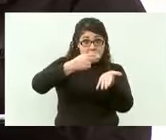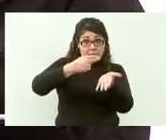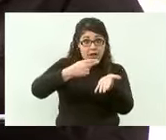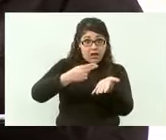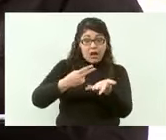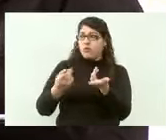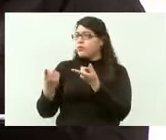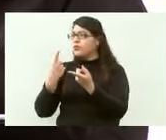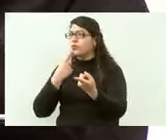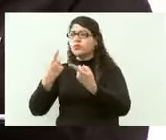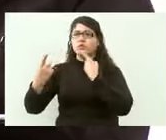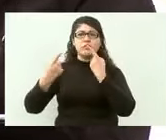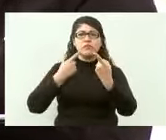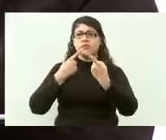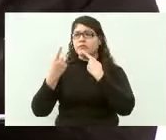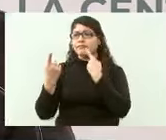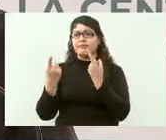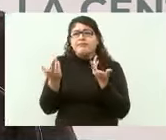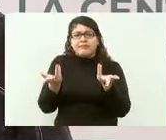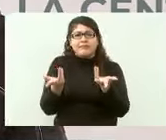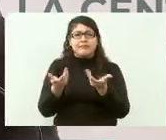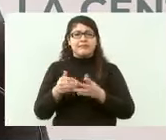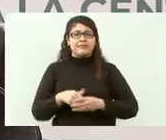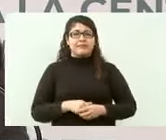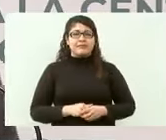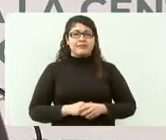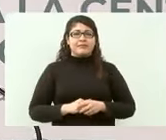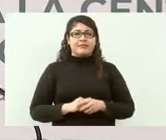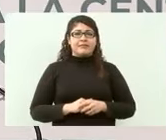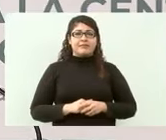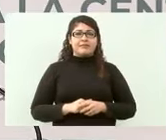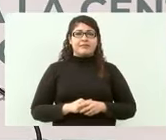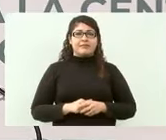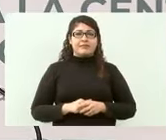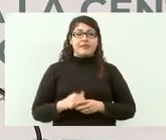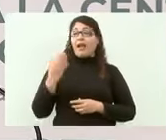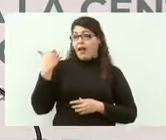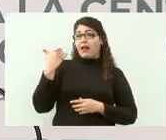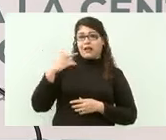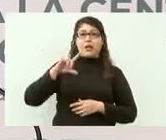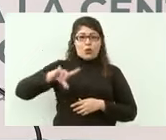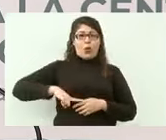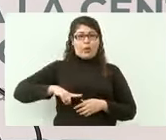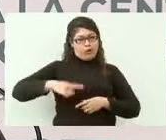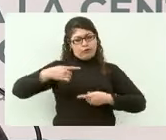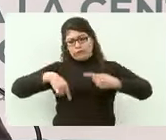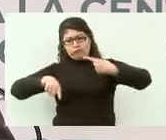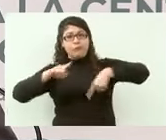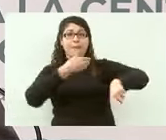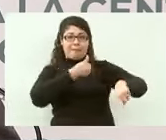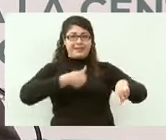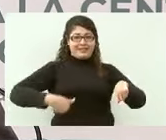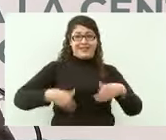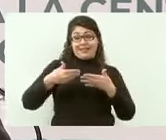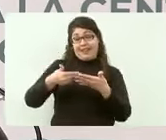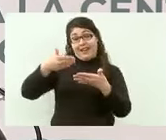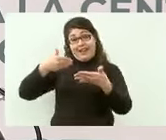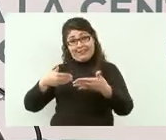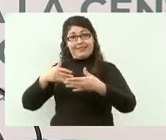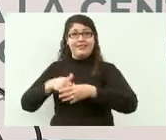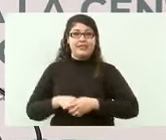a pesar de que el gobierno anterior ya había aceptado